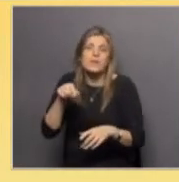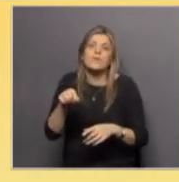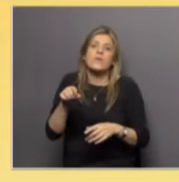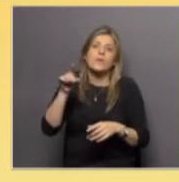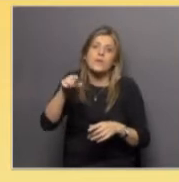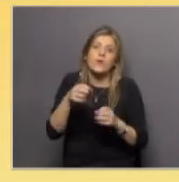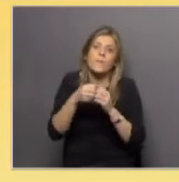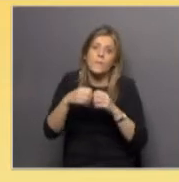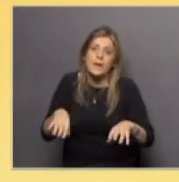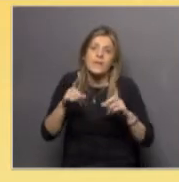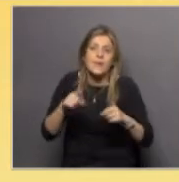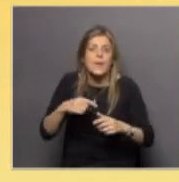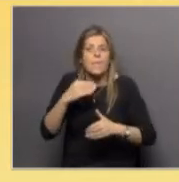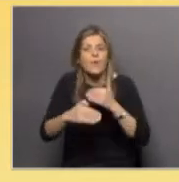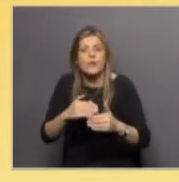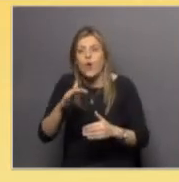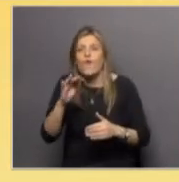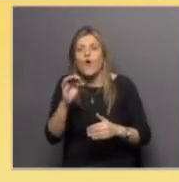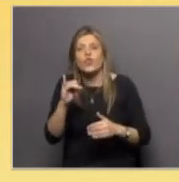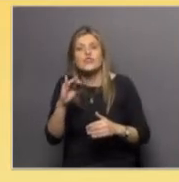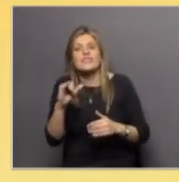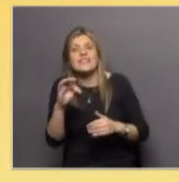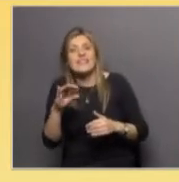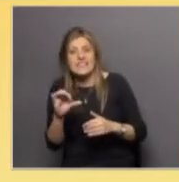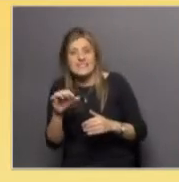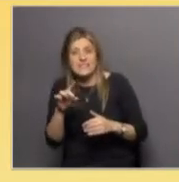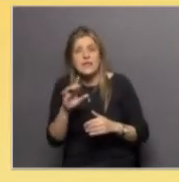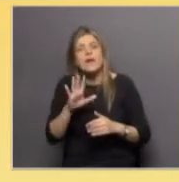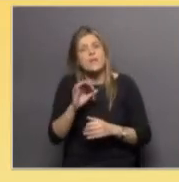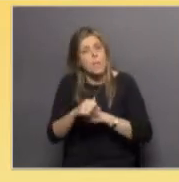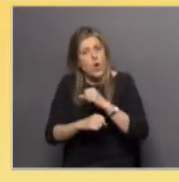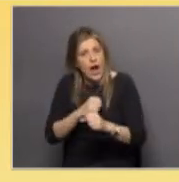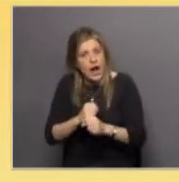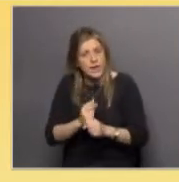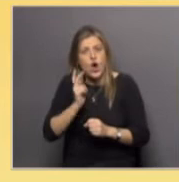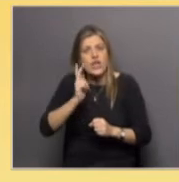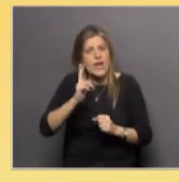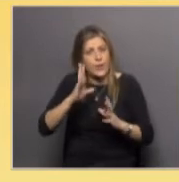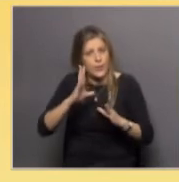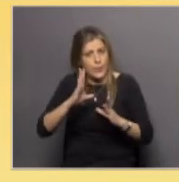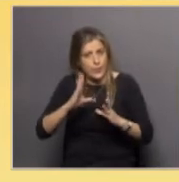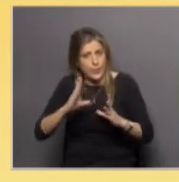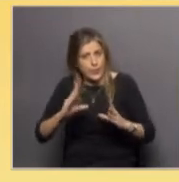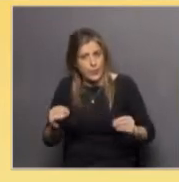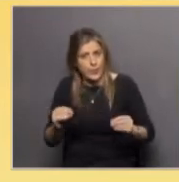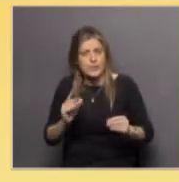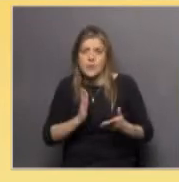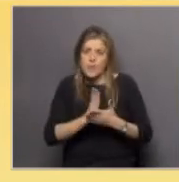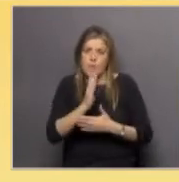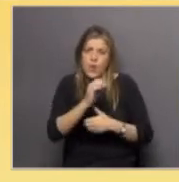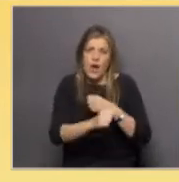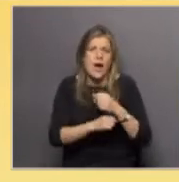fotosíntesis. Además, este ciclo anual del hielo está íntimamente relacionado